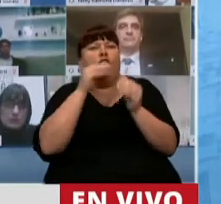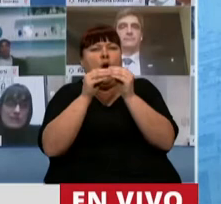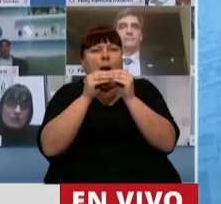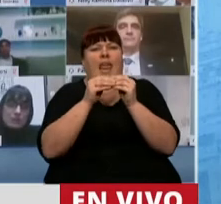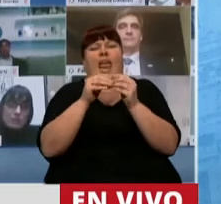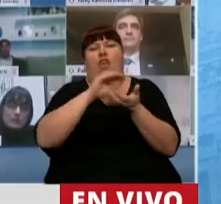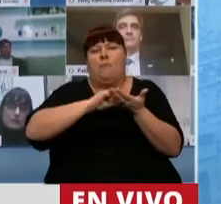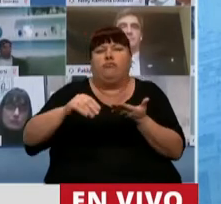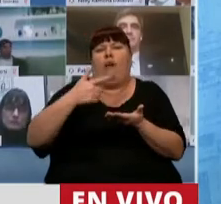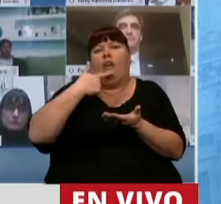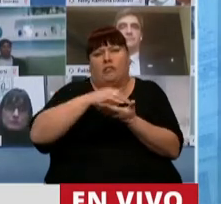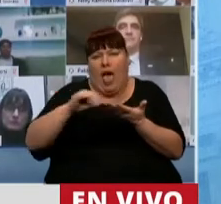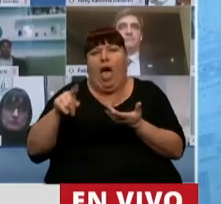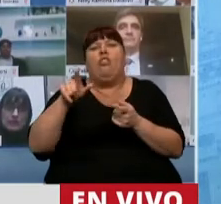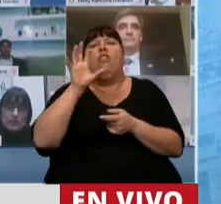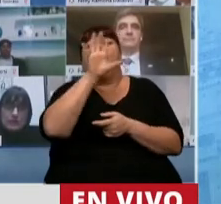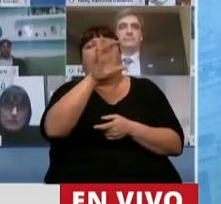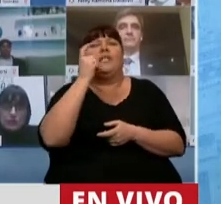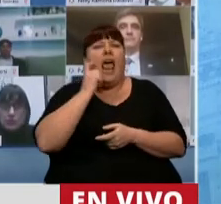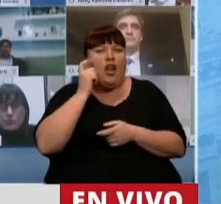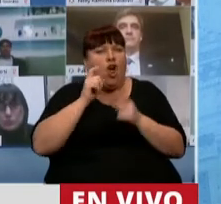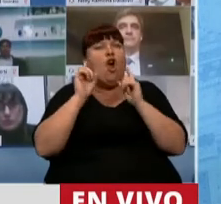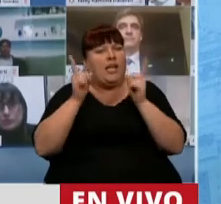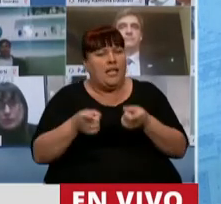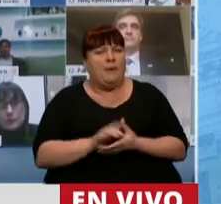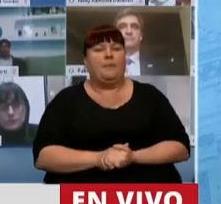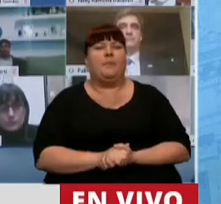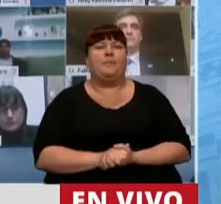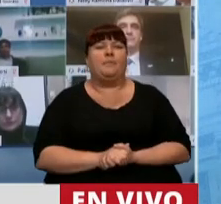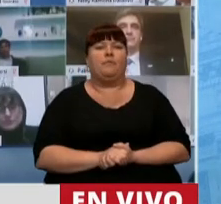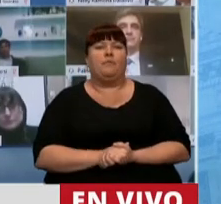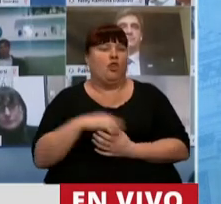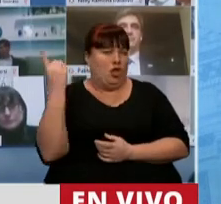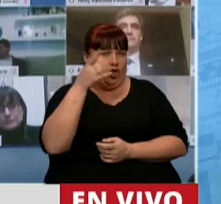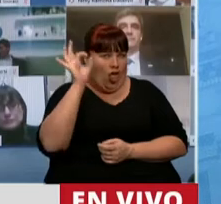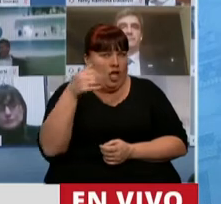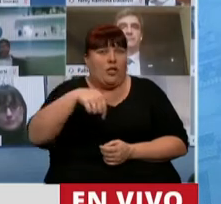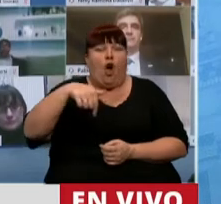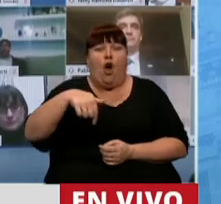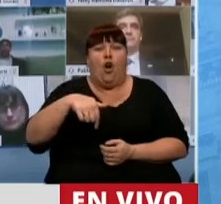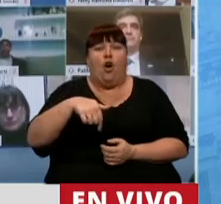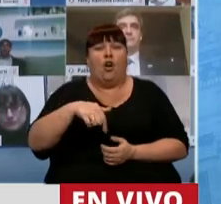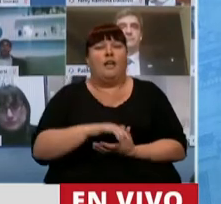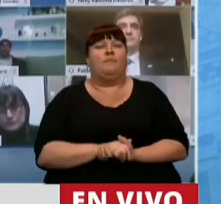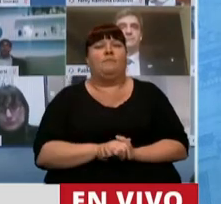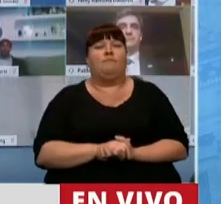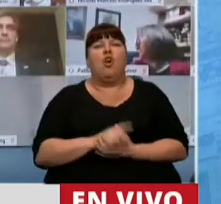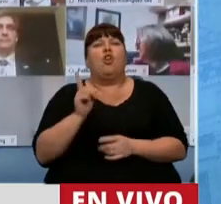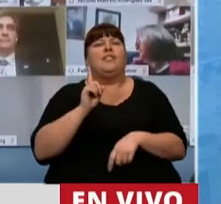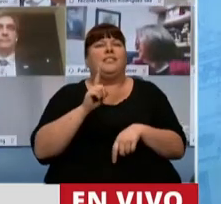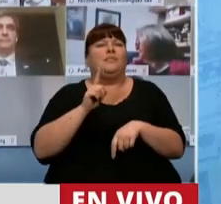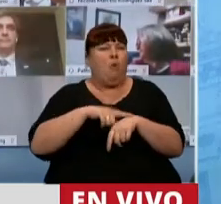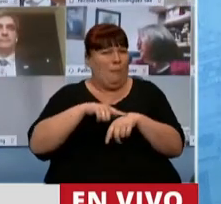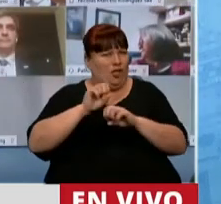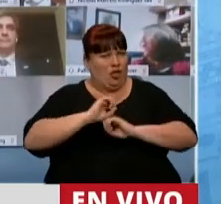legisladores de la provincia de La Rioja, todos saben que hoy no estamos pasando por un